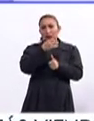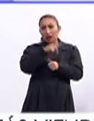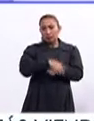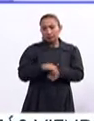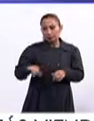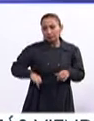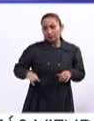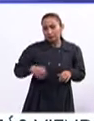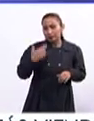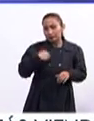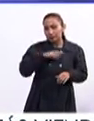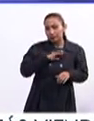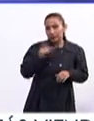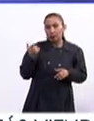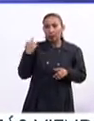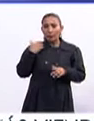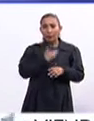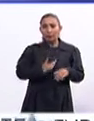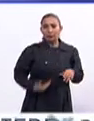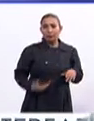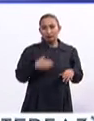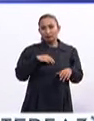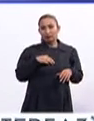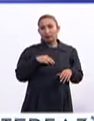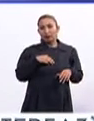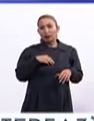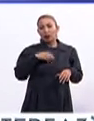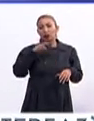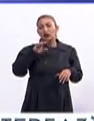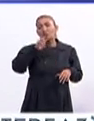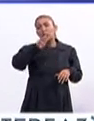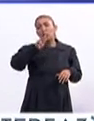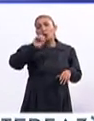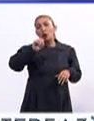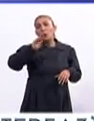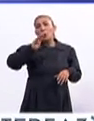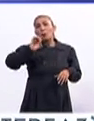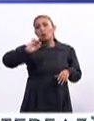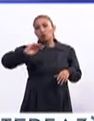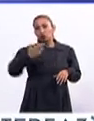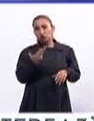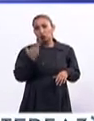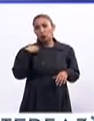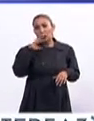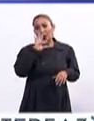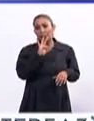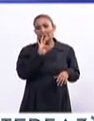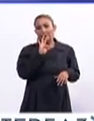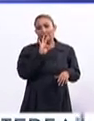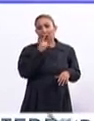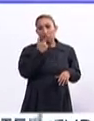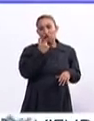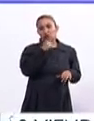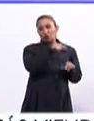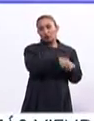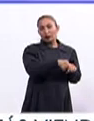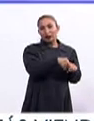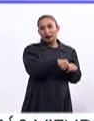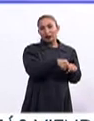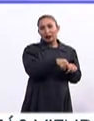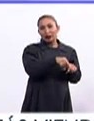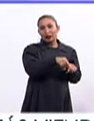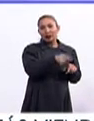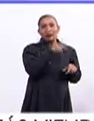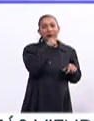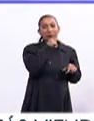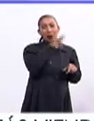interesante, a nos tocó cuando fue con el presidente George H. W. que si uno se hace, perdón, sabes, el 41 era H.